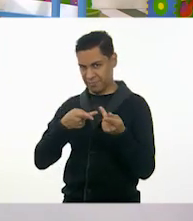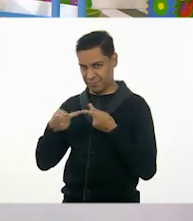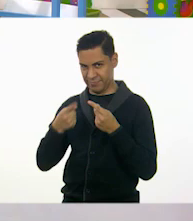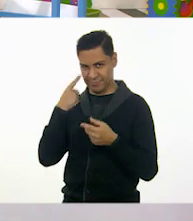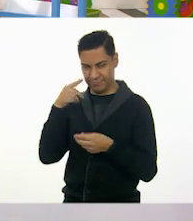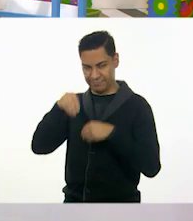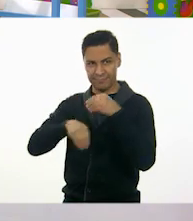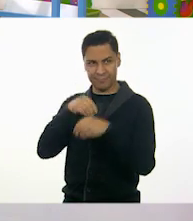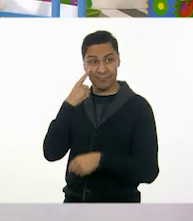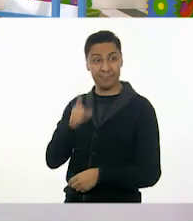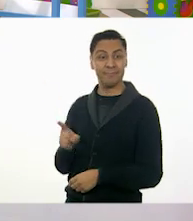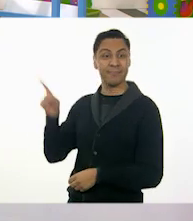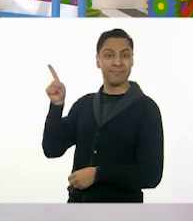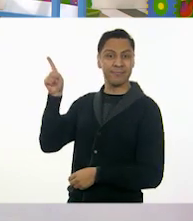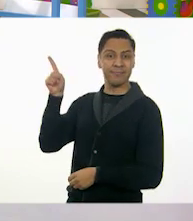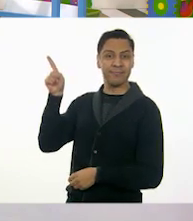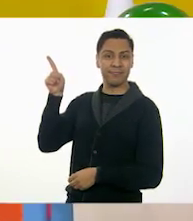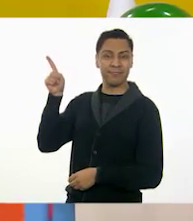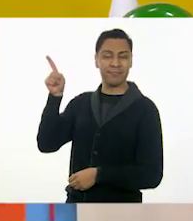¡Tarán!